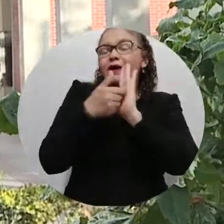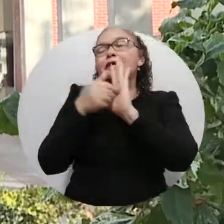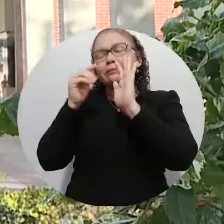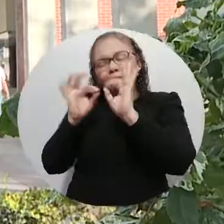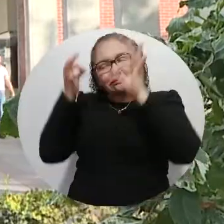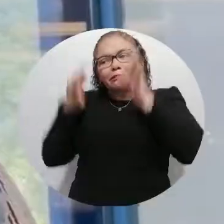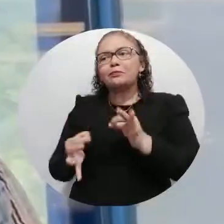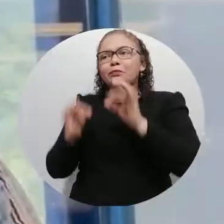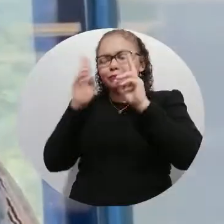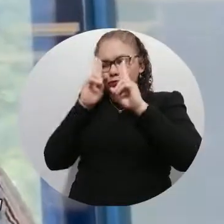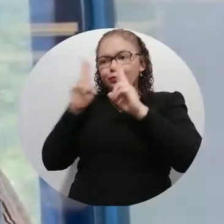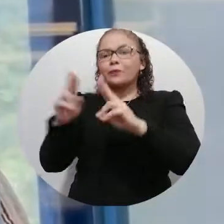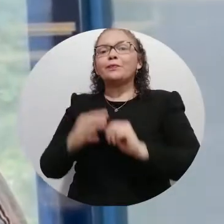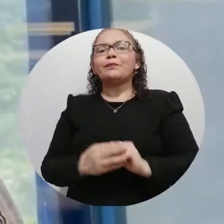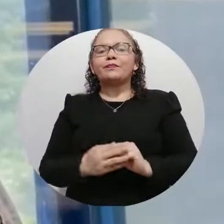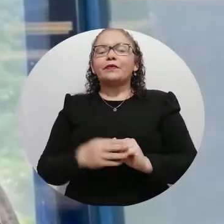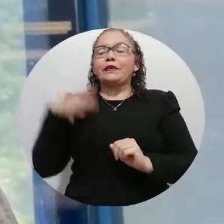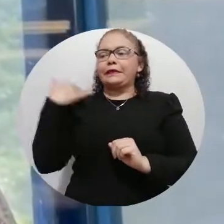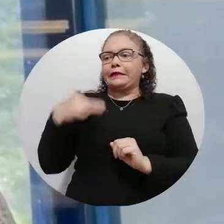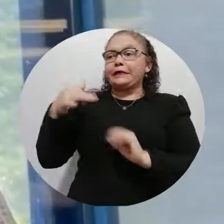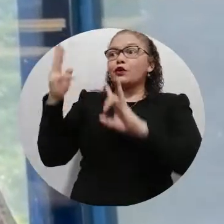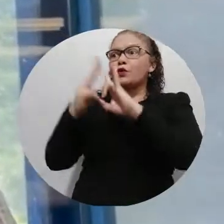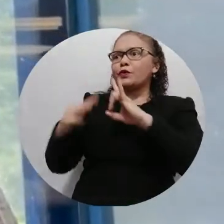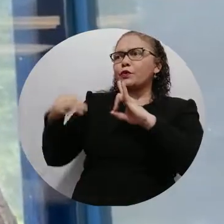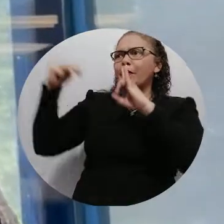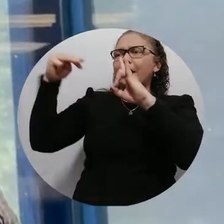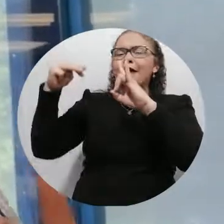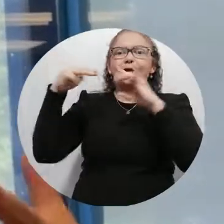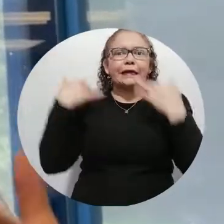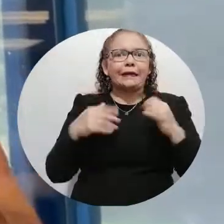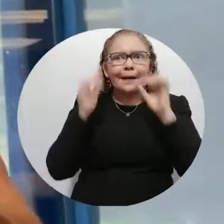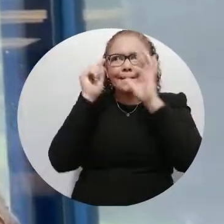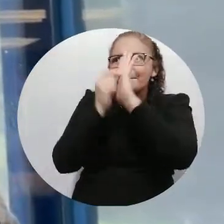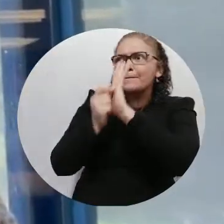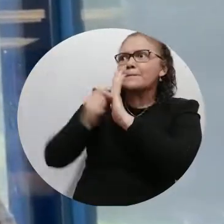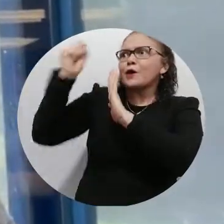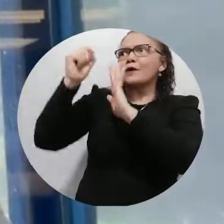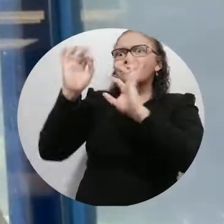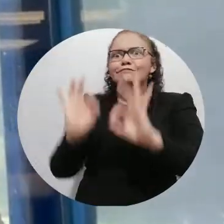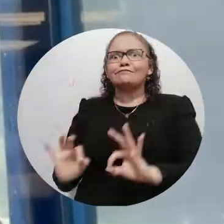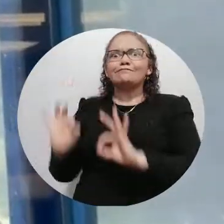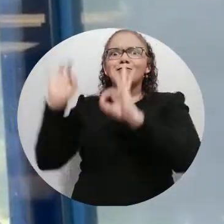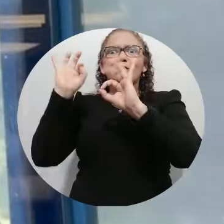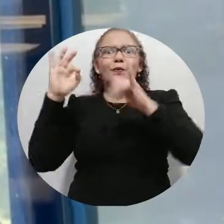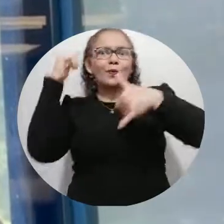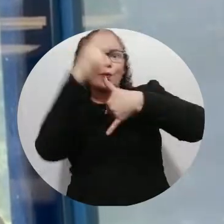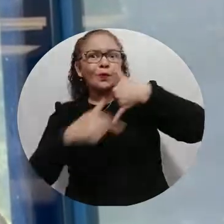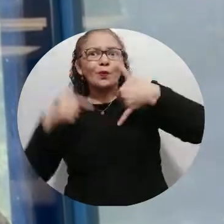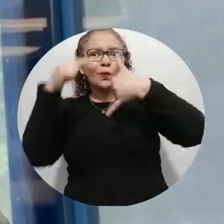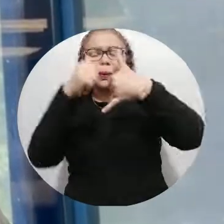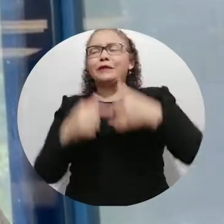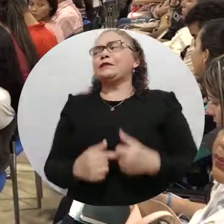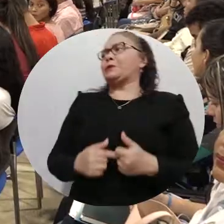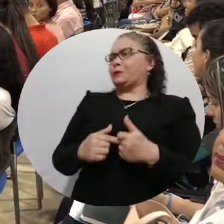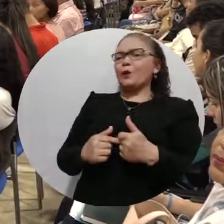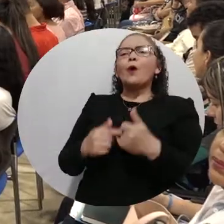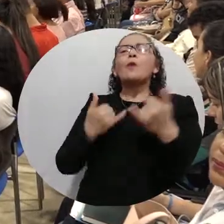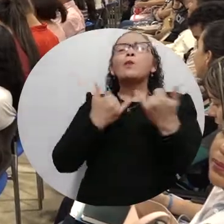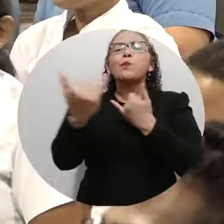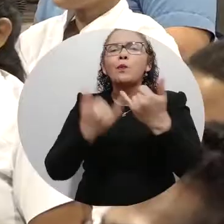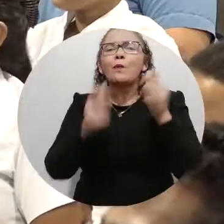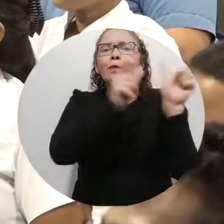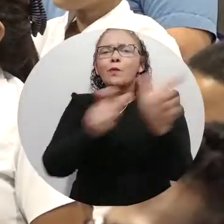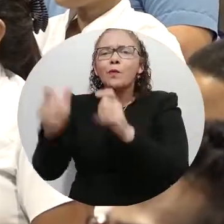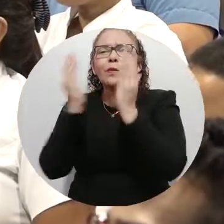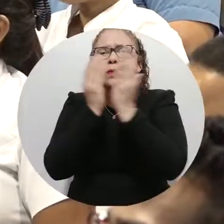Universidad del Magdalena ha logrado una calificación como una de las mejores universidades del país. Hay que felicitar